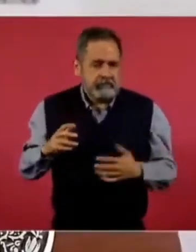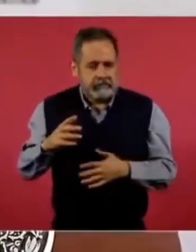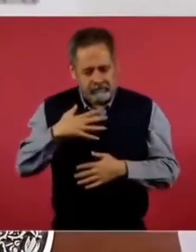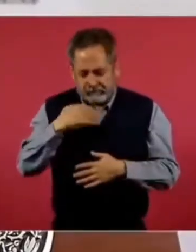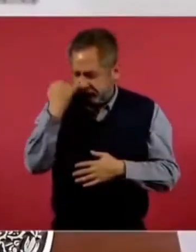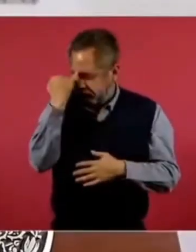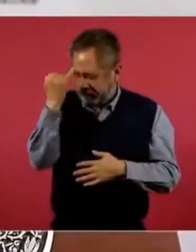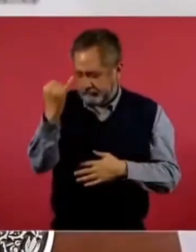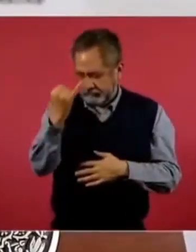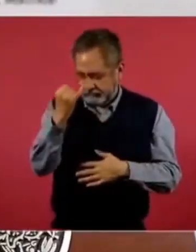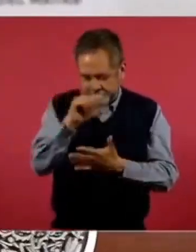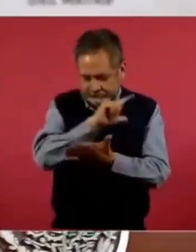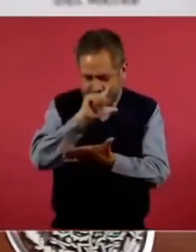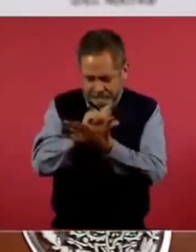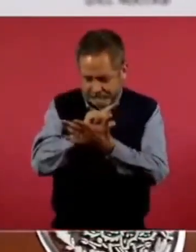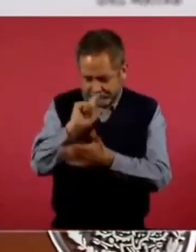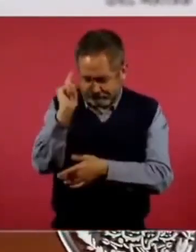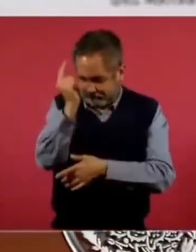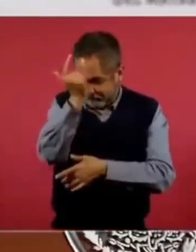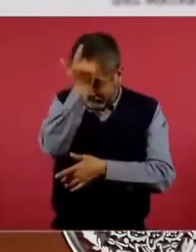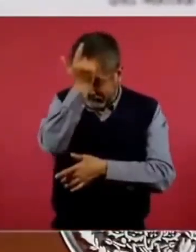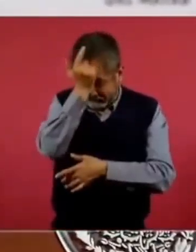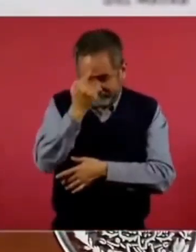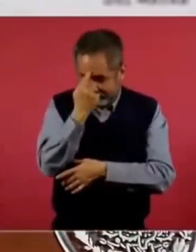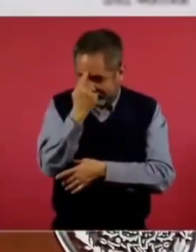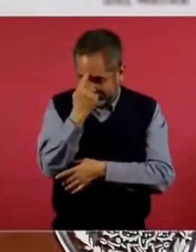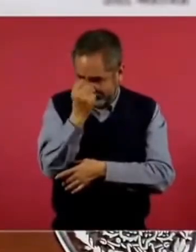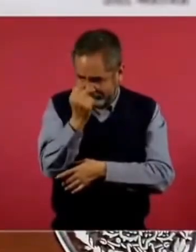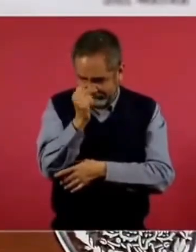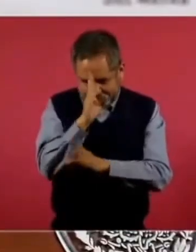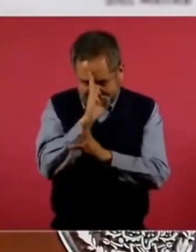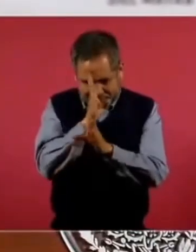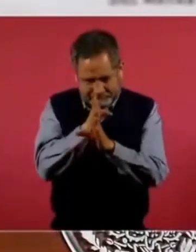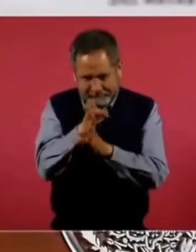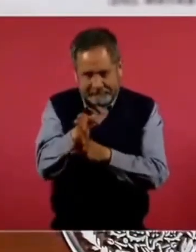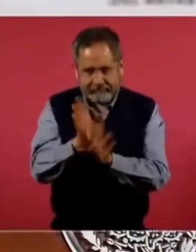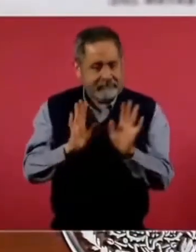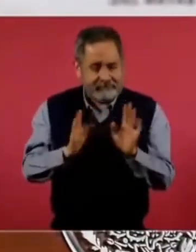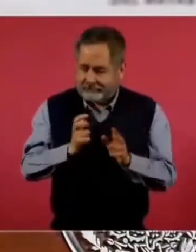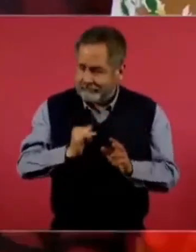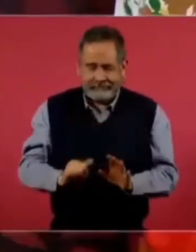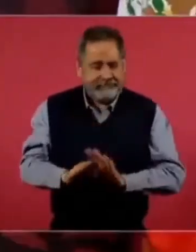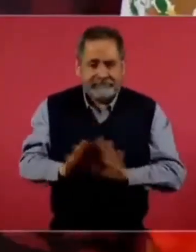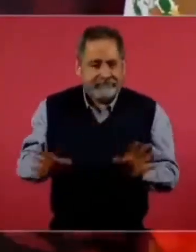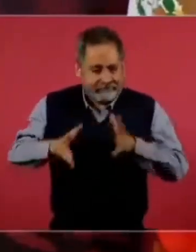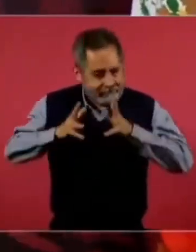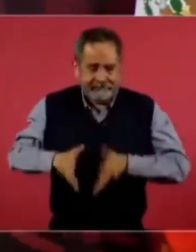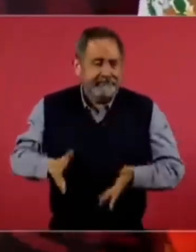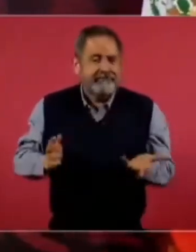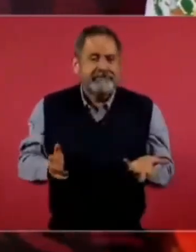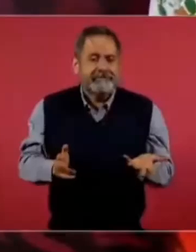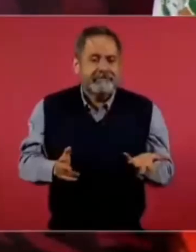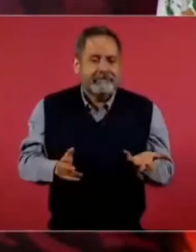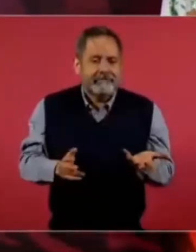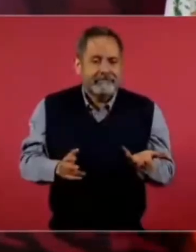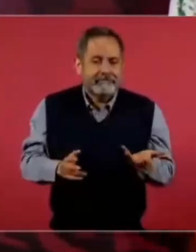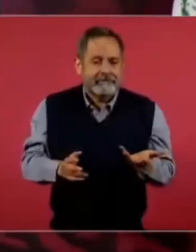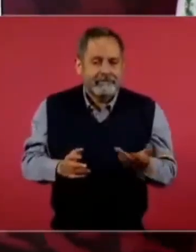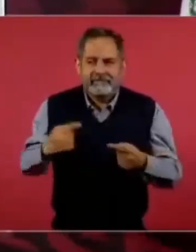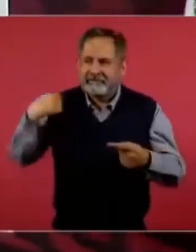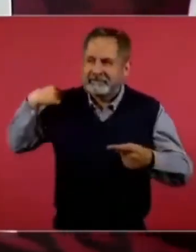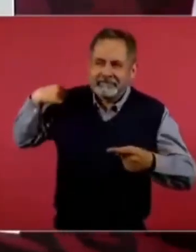ya más hecha, ya es un camino más